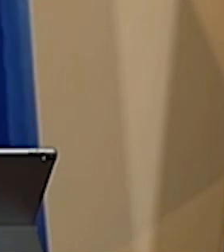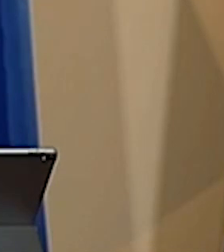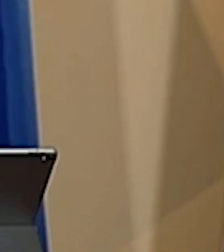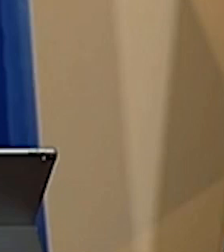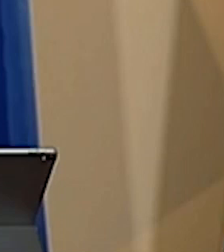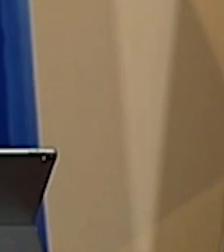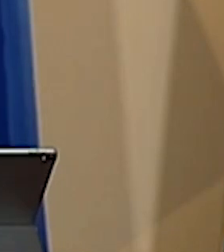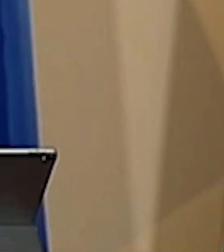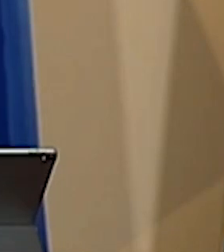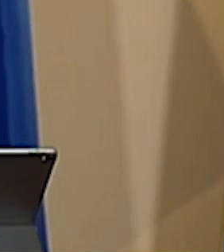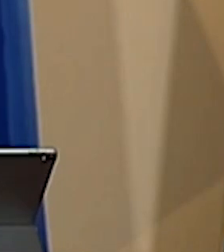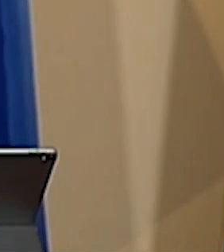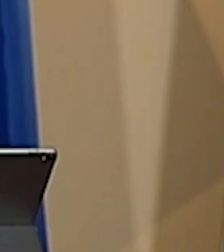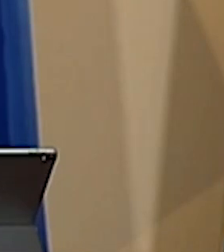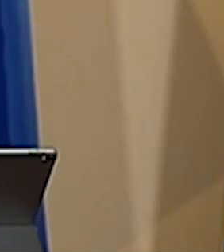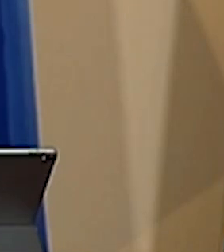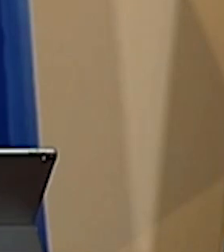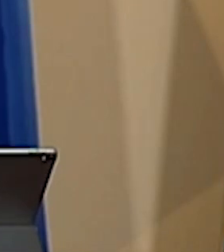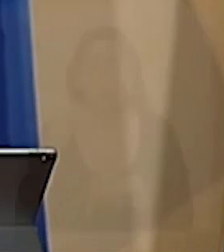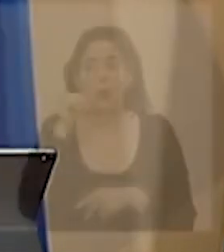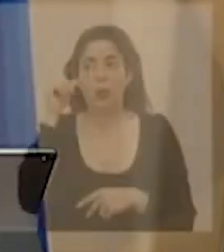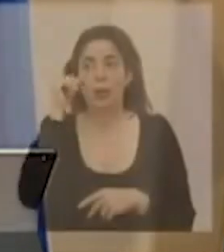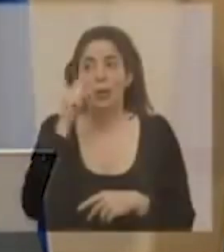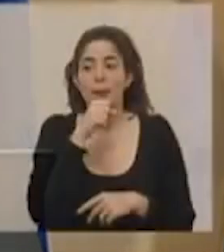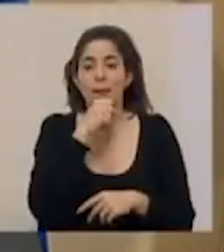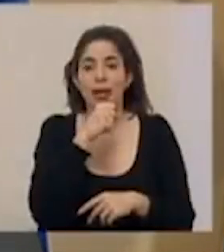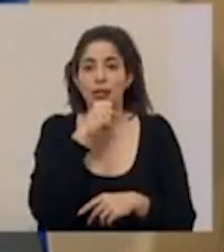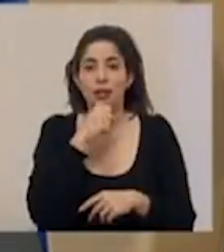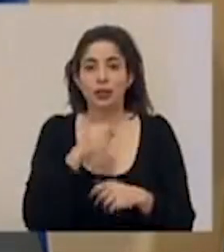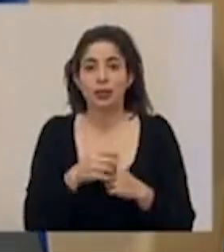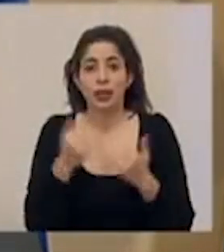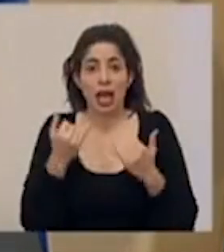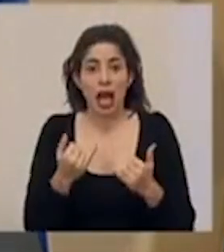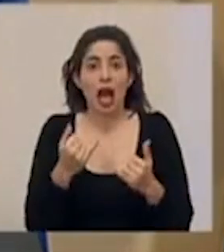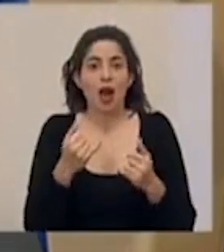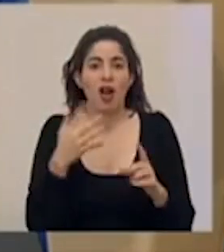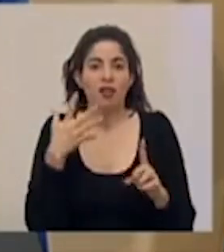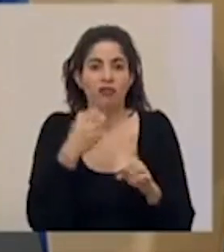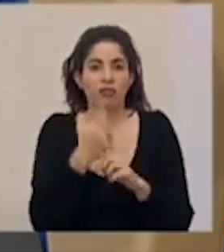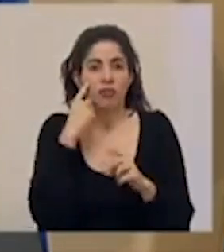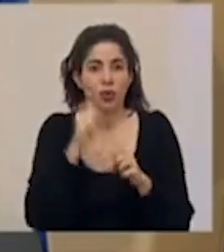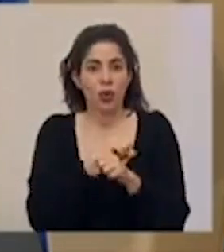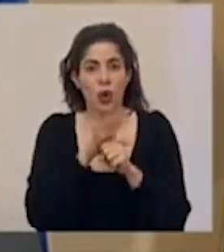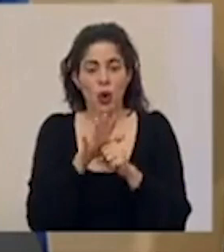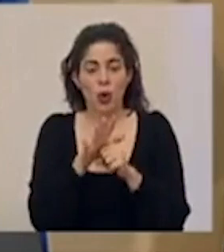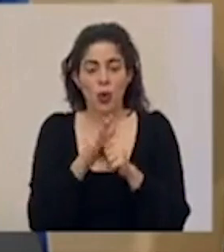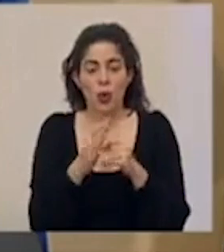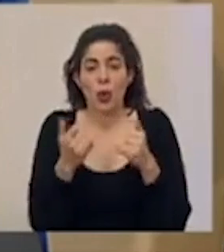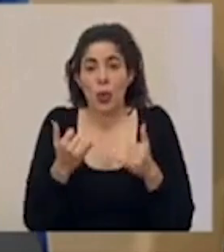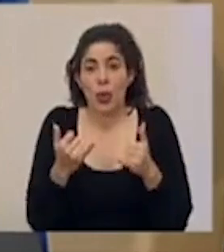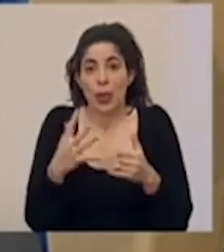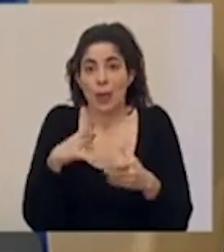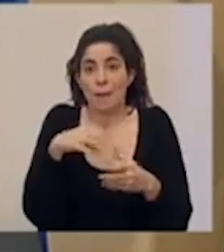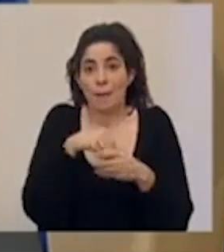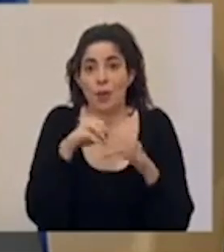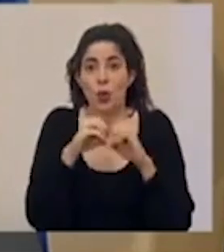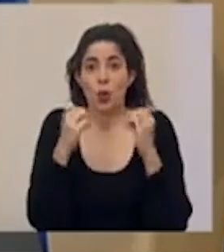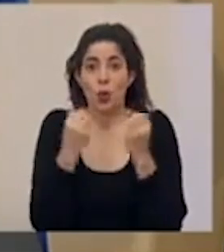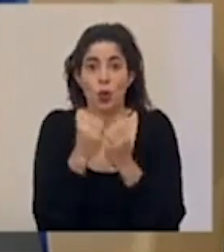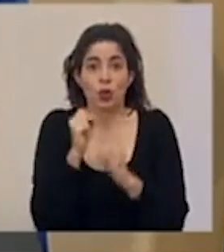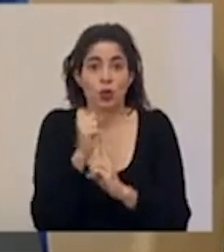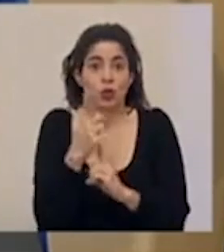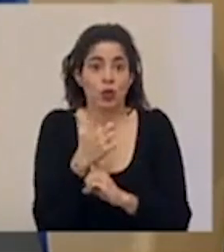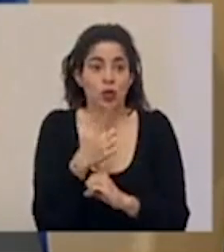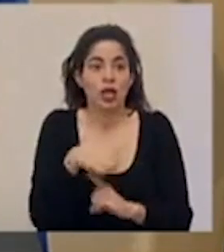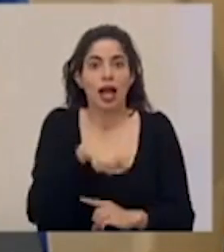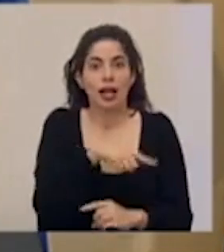la atención de personas adultas mayores que están afectadas por el COVID-19 y que se encuentran en organizaciones sociales que